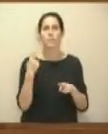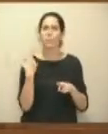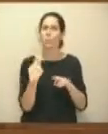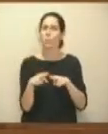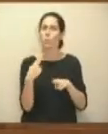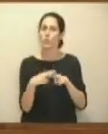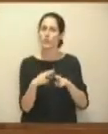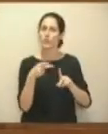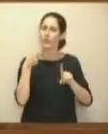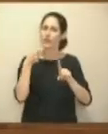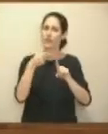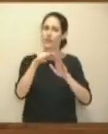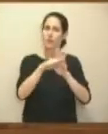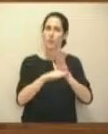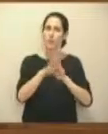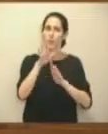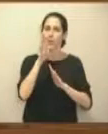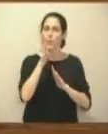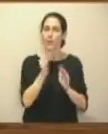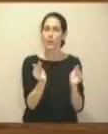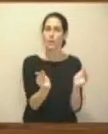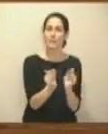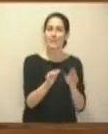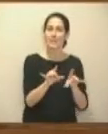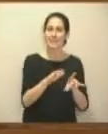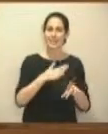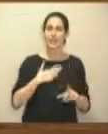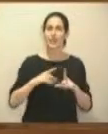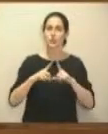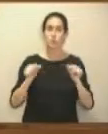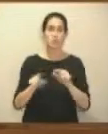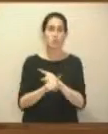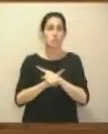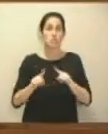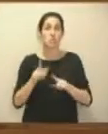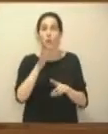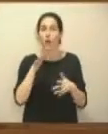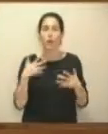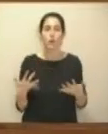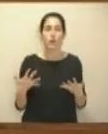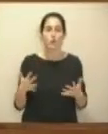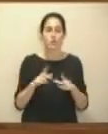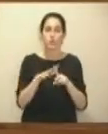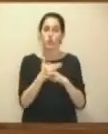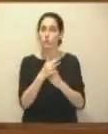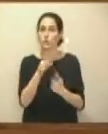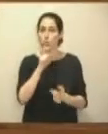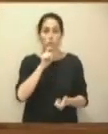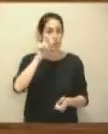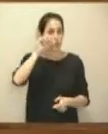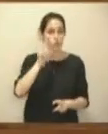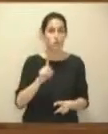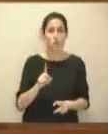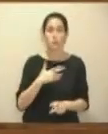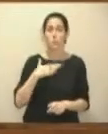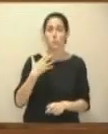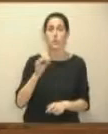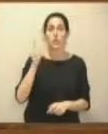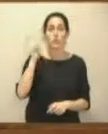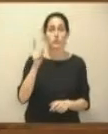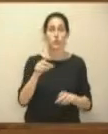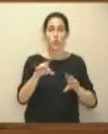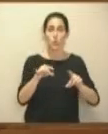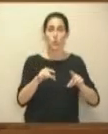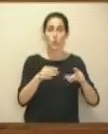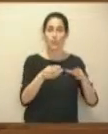minimizar el minifundismo forestal asturiano tampoco sabemos en qué se ha traducido, quizá exclusivamente en concentraciones